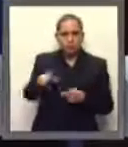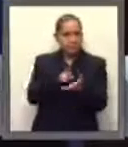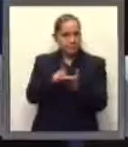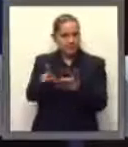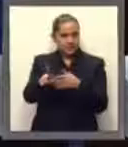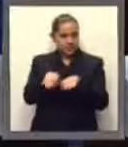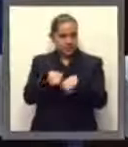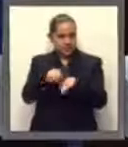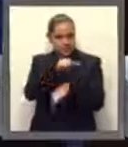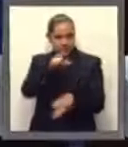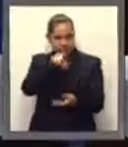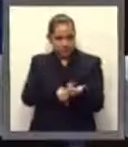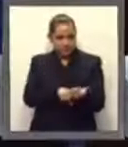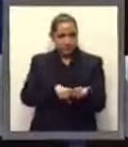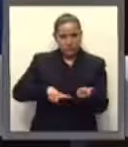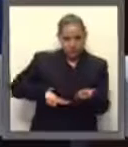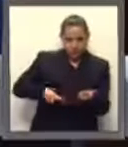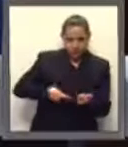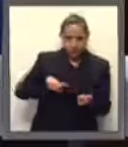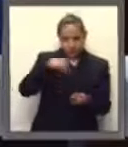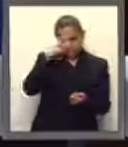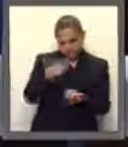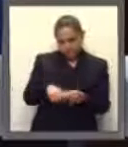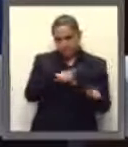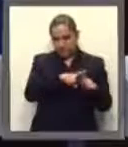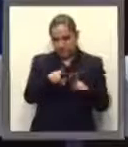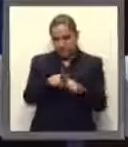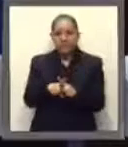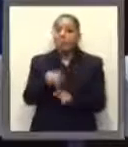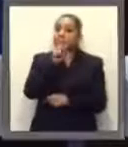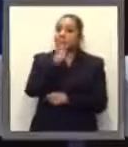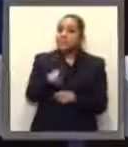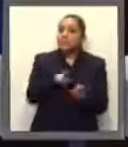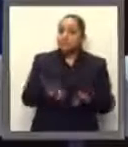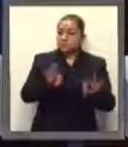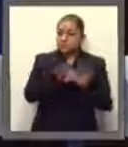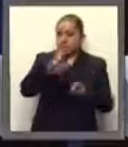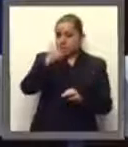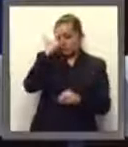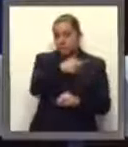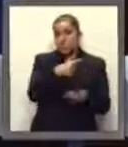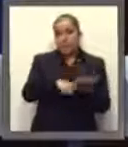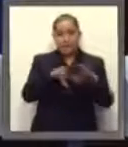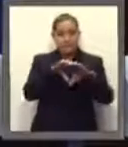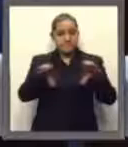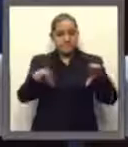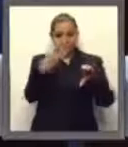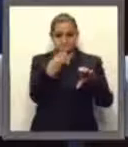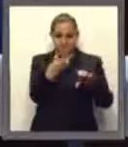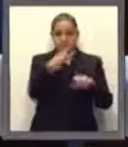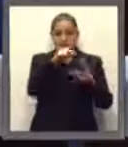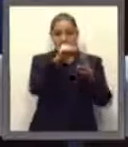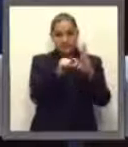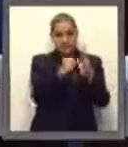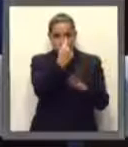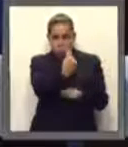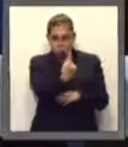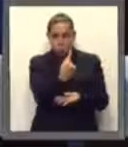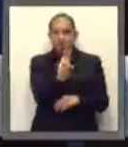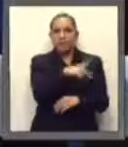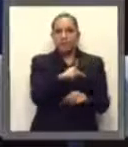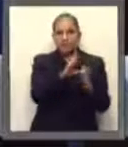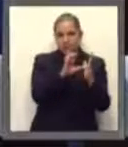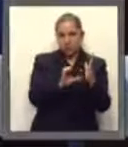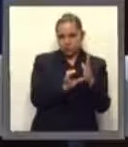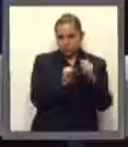servicio del Estado. Es menester recordar que de acuerdo a lo establecido en el párrafo 3º del artículo 1º de la